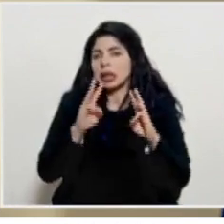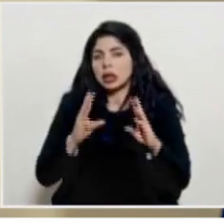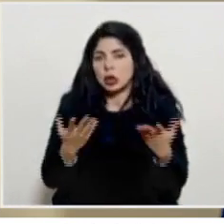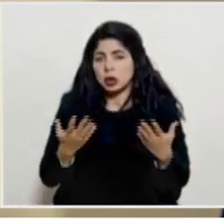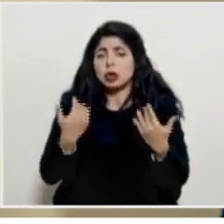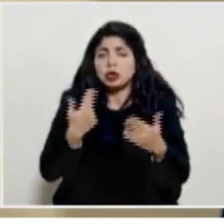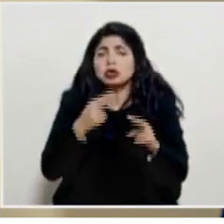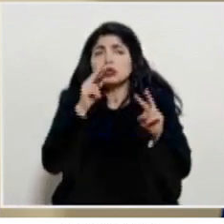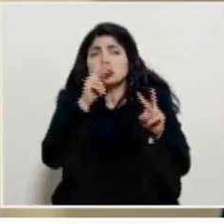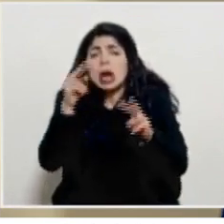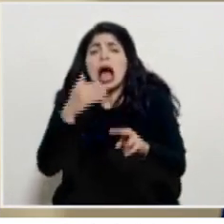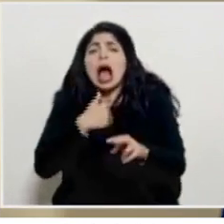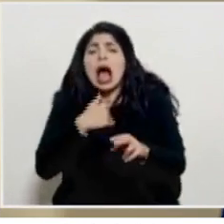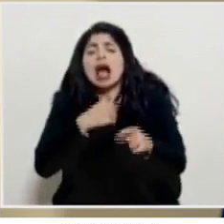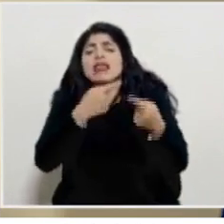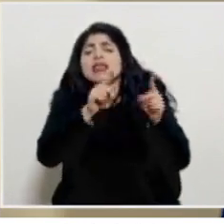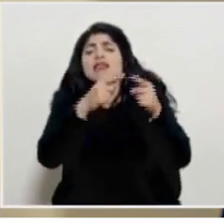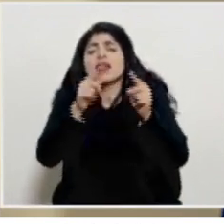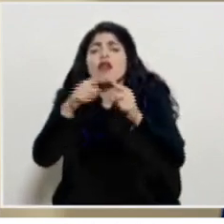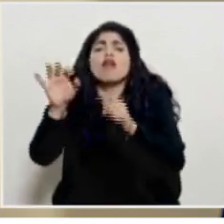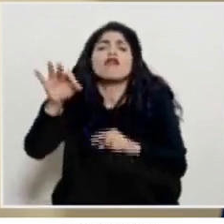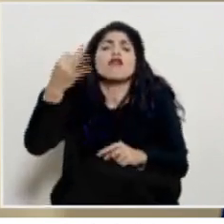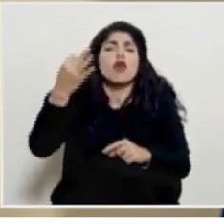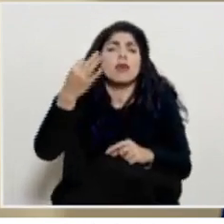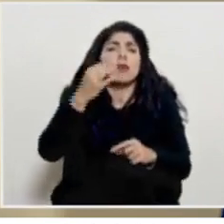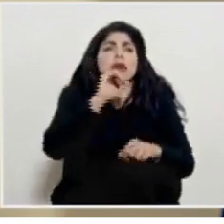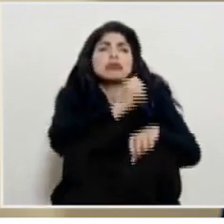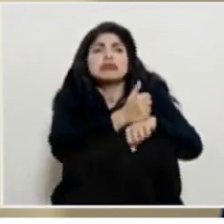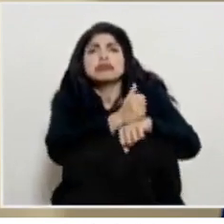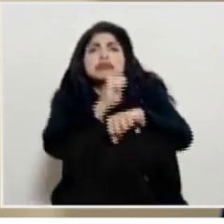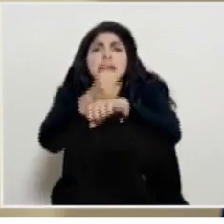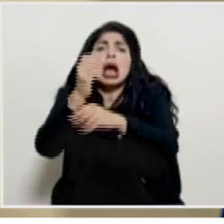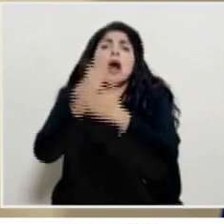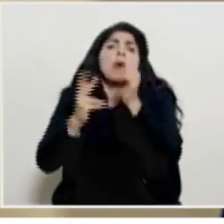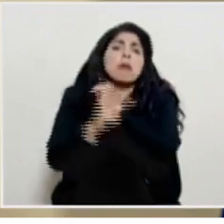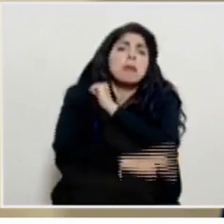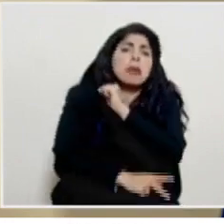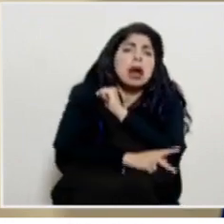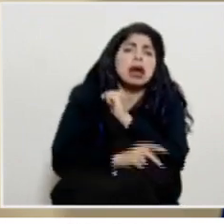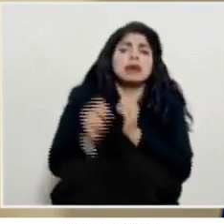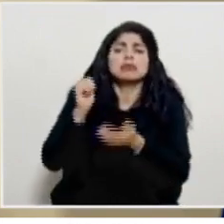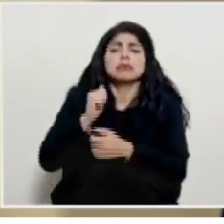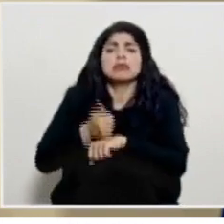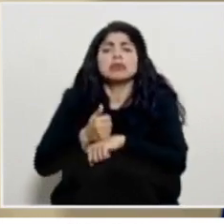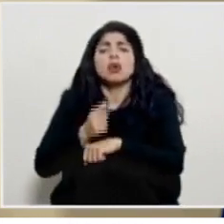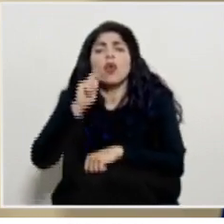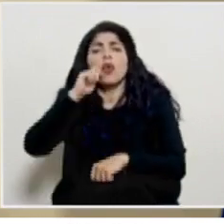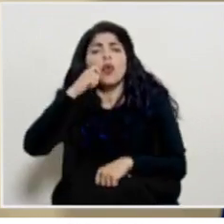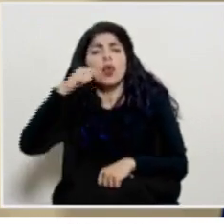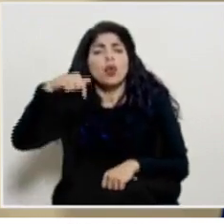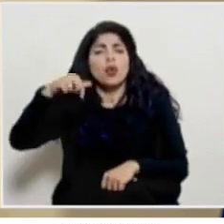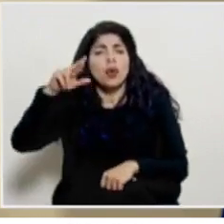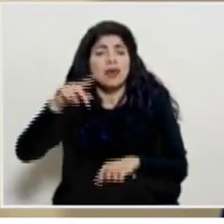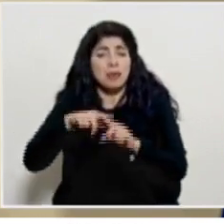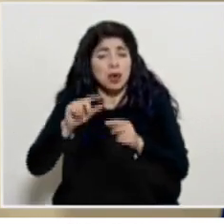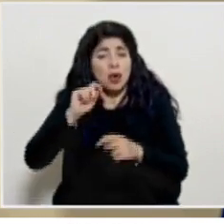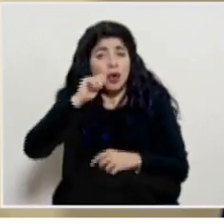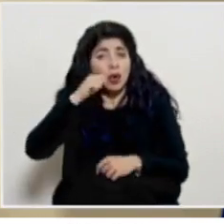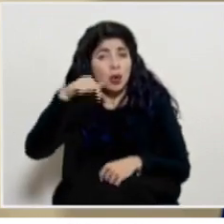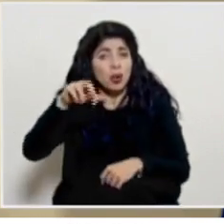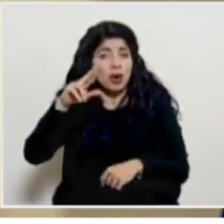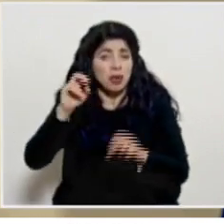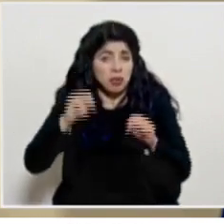hemos visto que hay diferentes formas de consignar algunos países incluso manejan códigos QR pero hasta los mismos códigos QR también